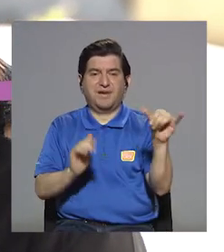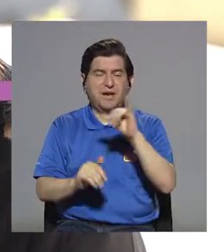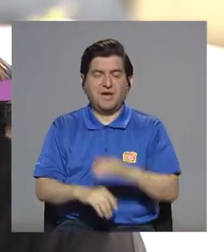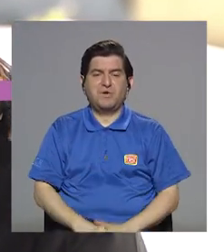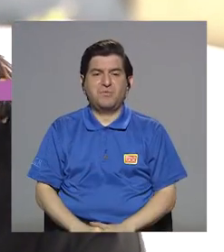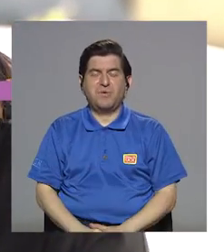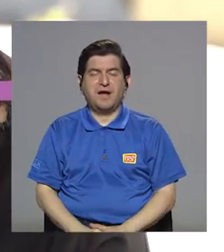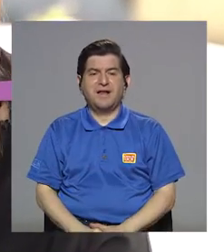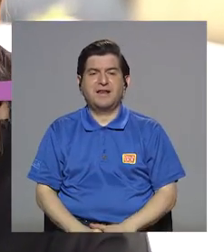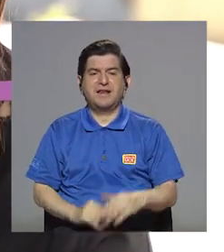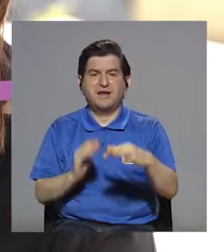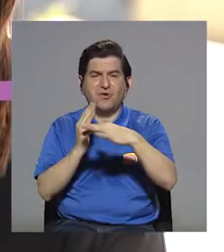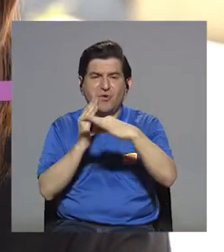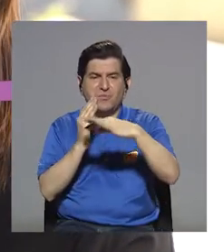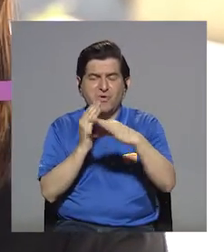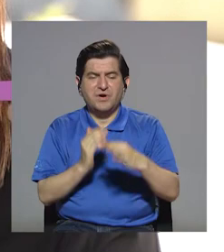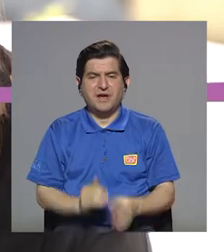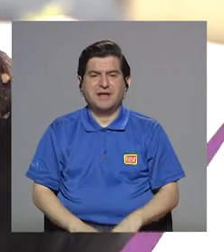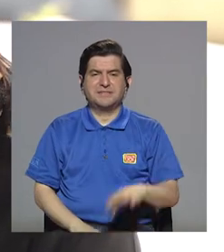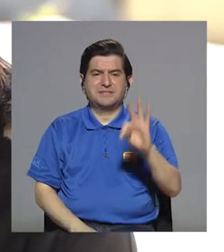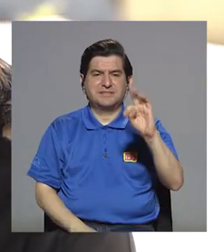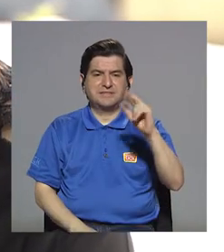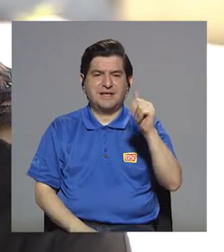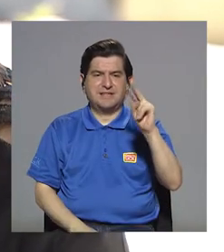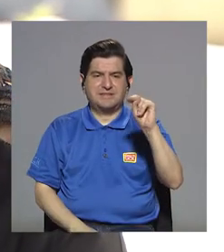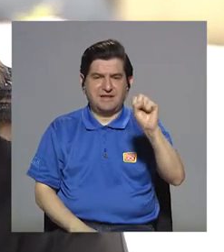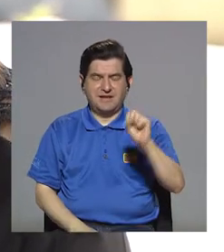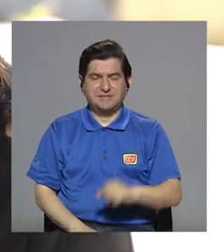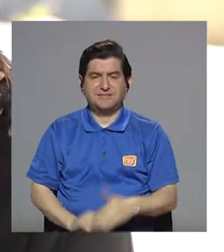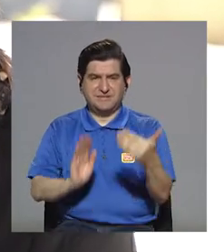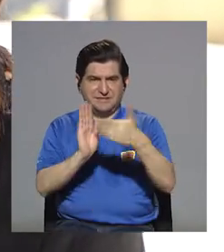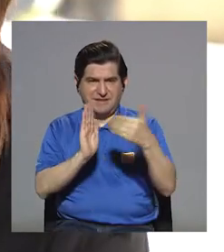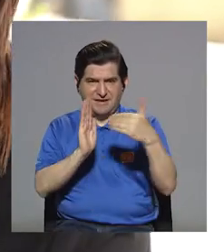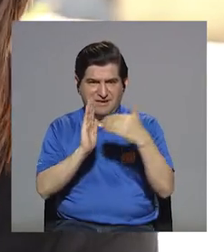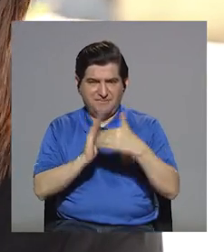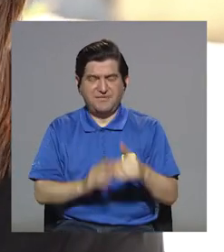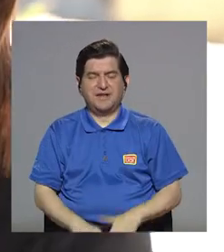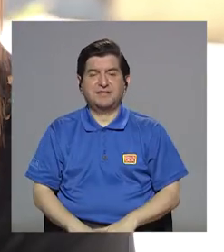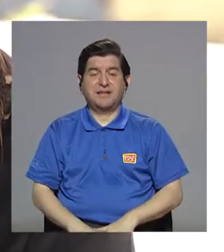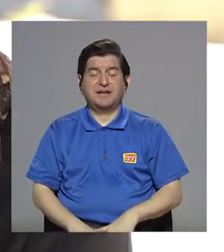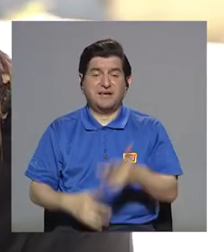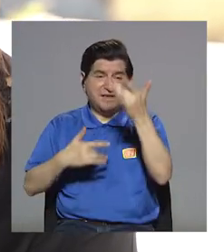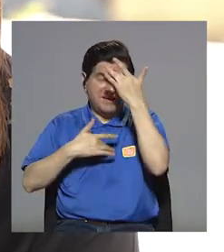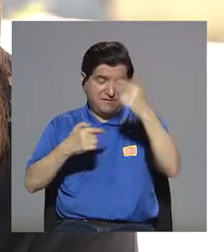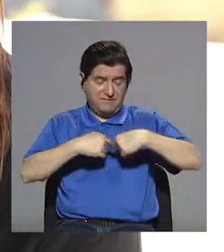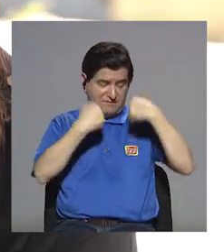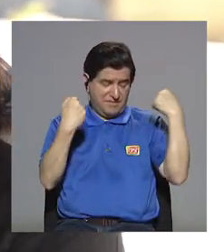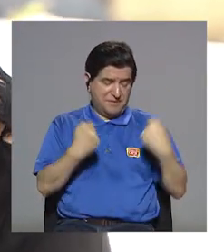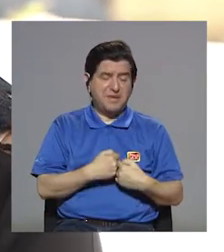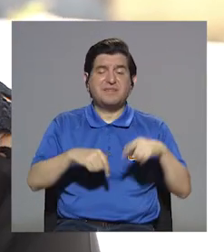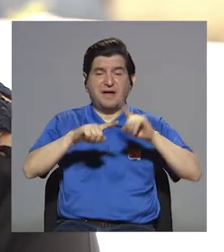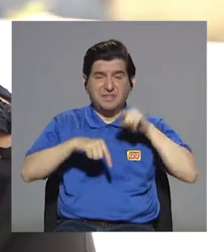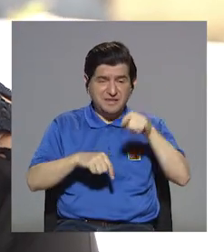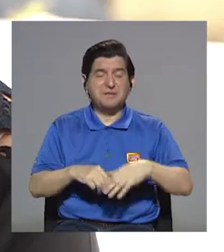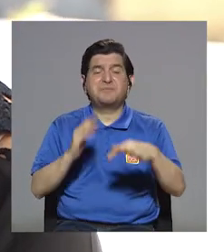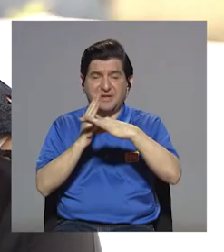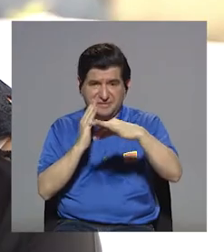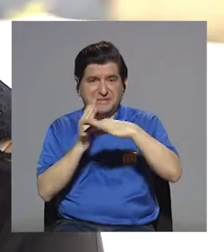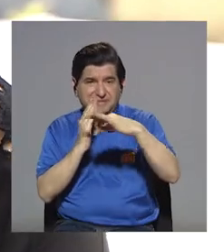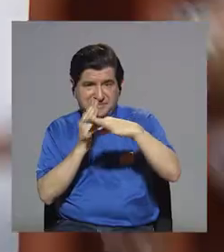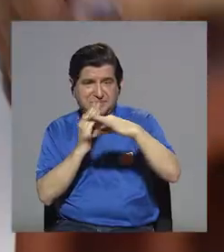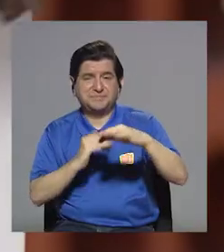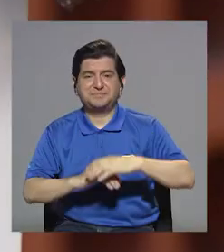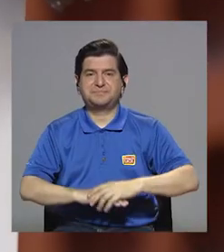Igual que las grasas trans, que son un poco dañinas a la salud y esas enfermedades cardiovasculares se basan mucho en lo que es el porcentaje de grasa,